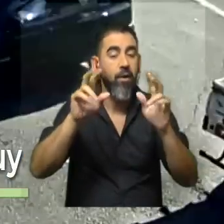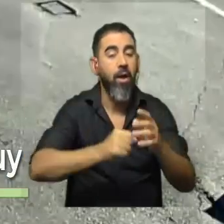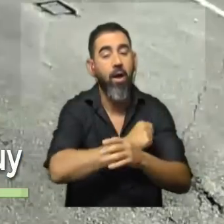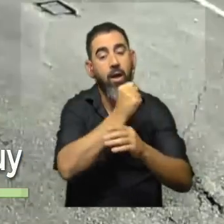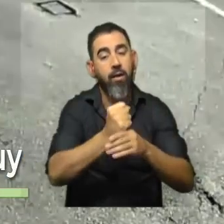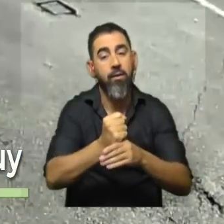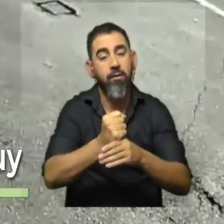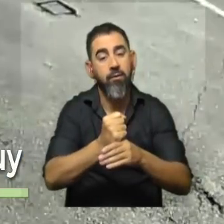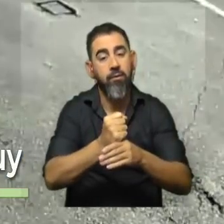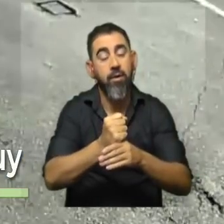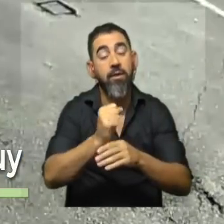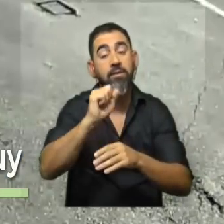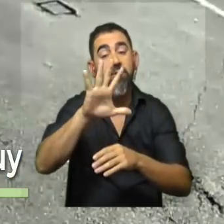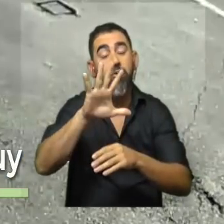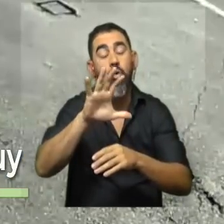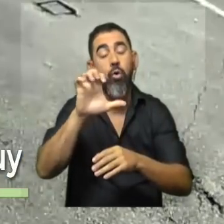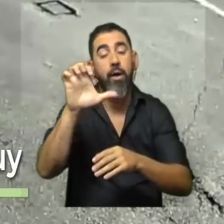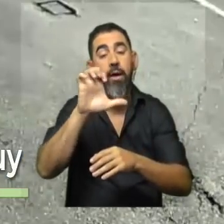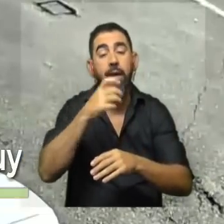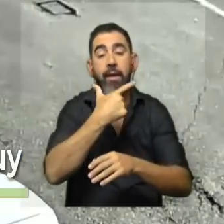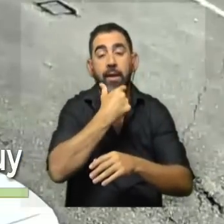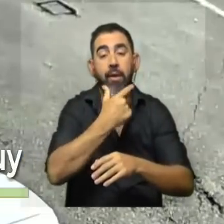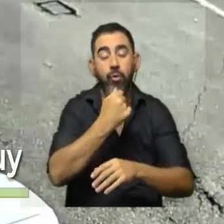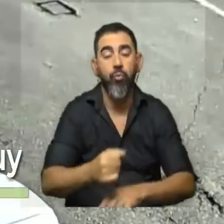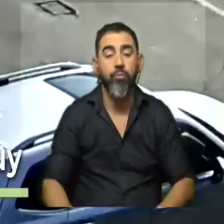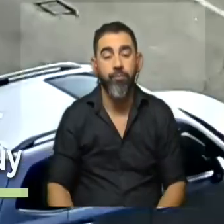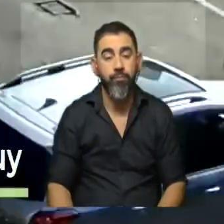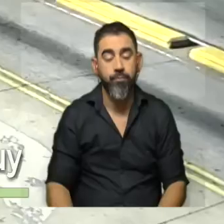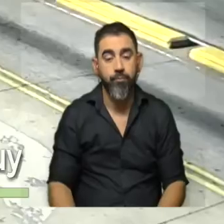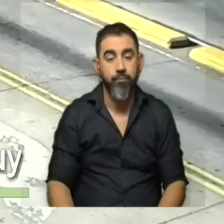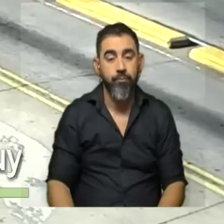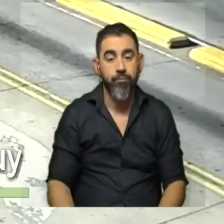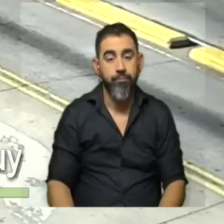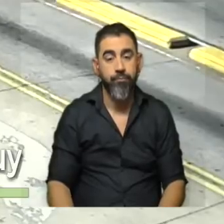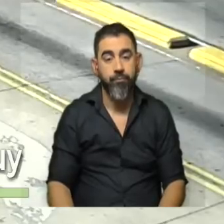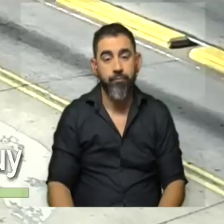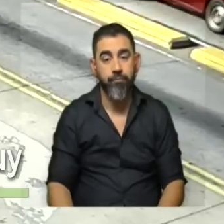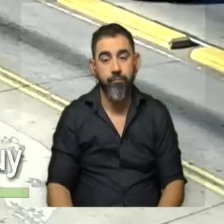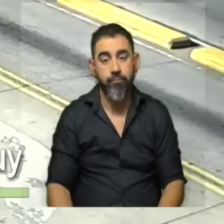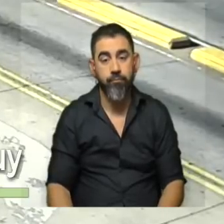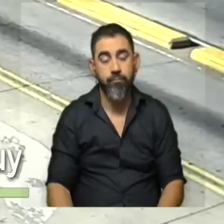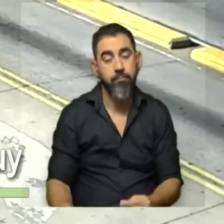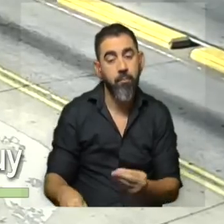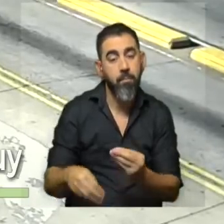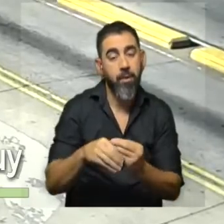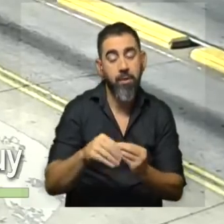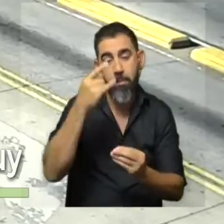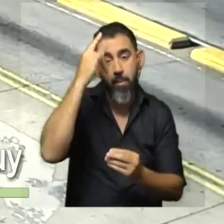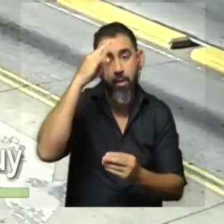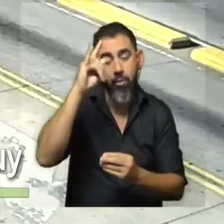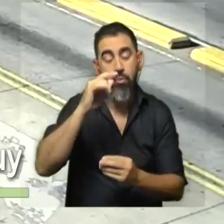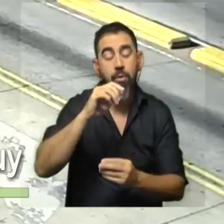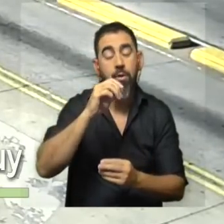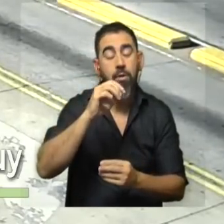el 5, hasta el jueves 5 de enero estará cortado. Exactamente. Y le agrego una más en el Prado. Dermil